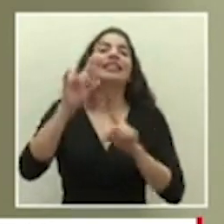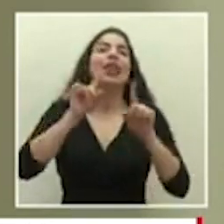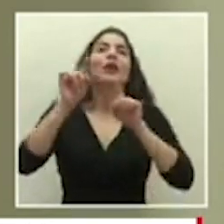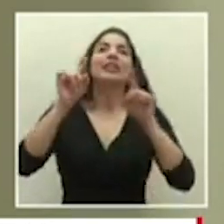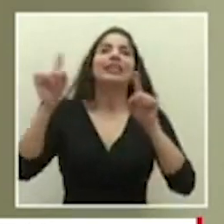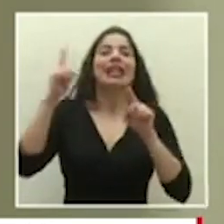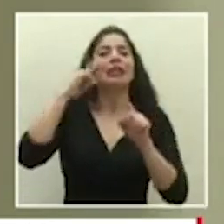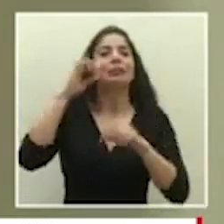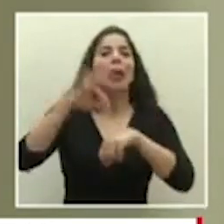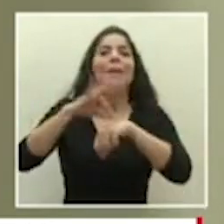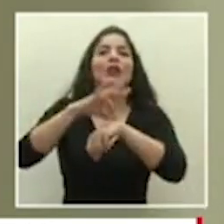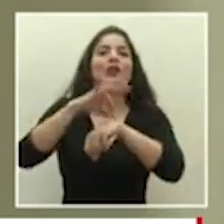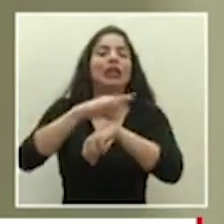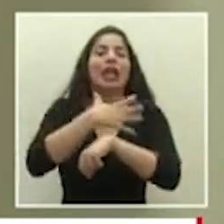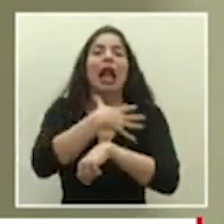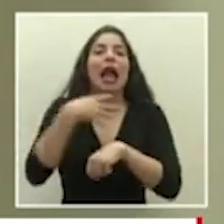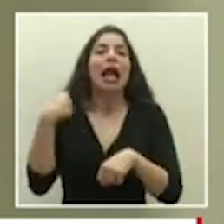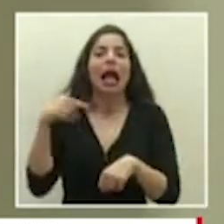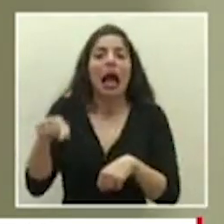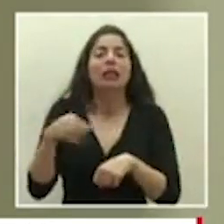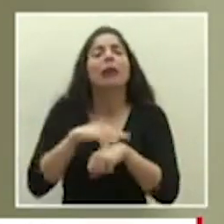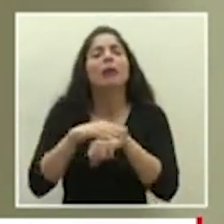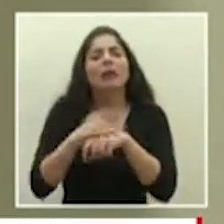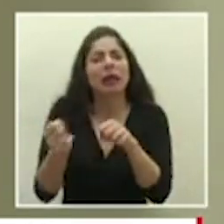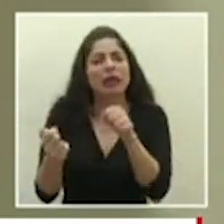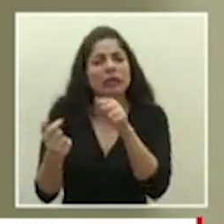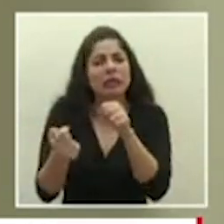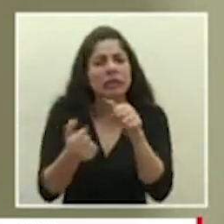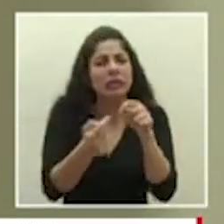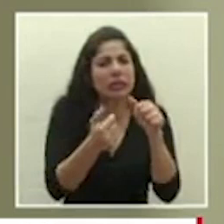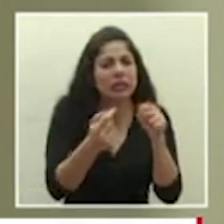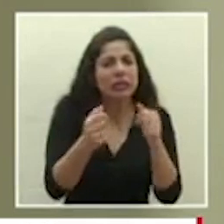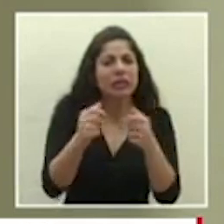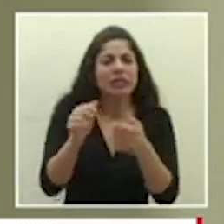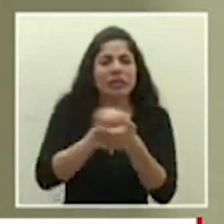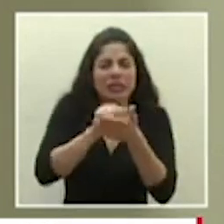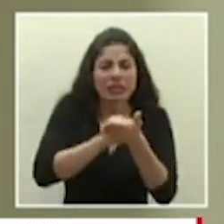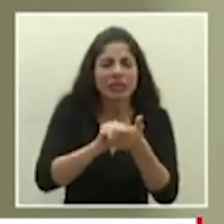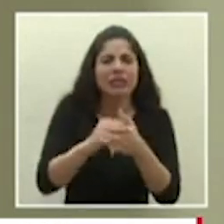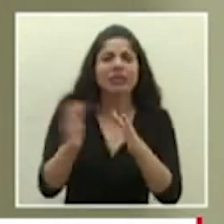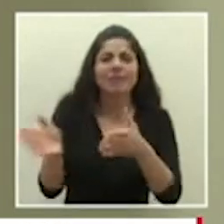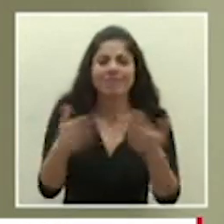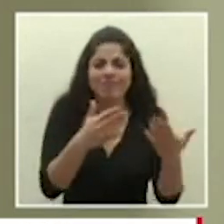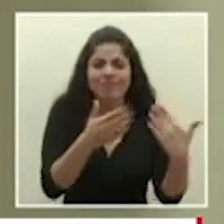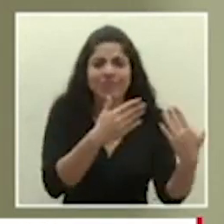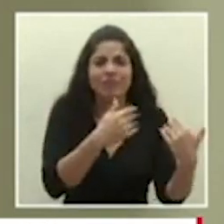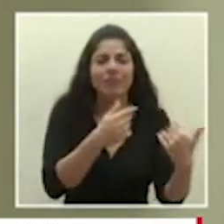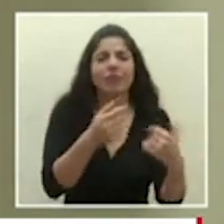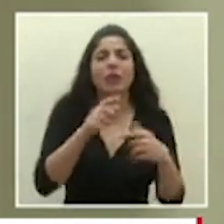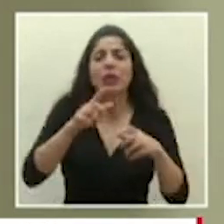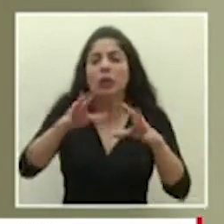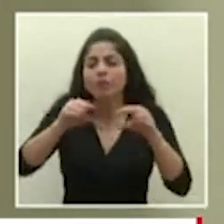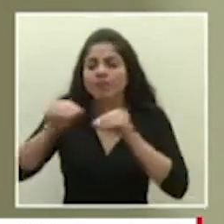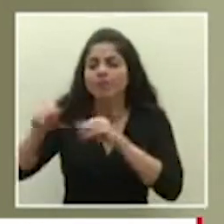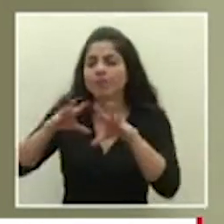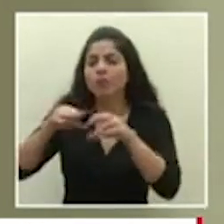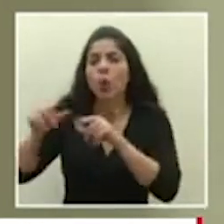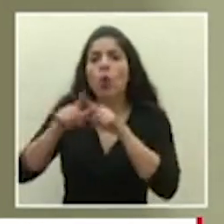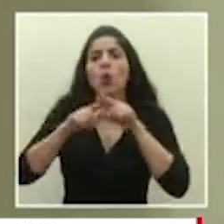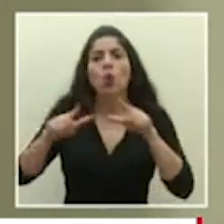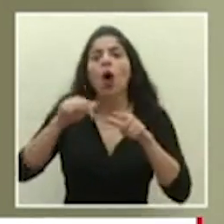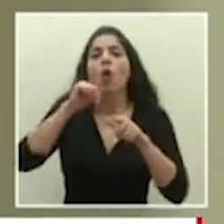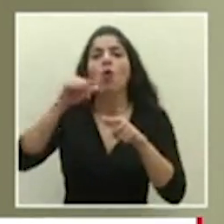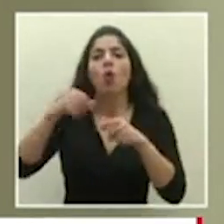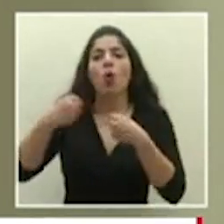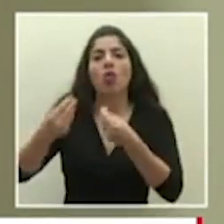mosquito que por favor los eliminemos los neutralicemos los dispongamos en partes en donde no acumulen esa